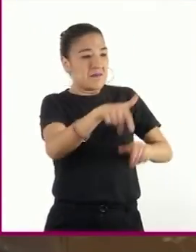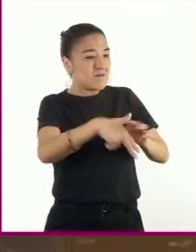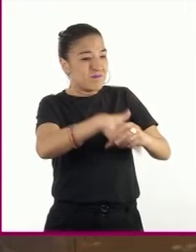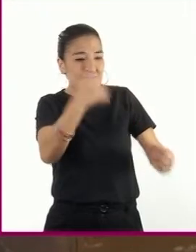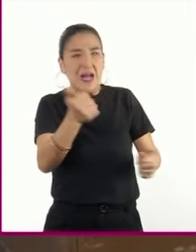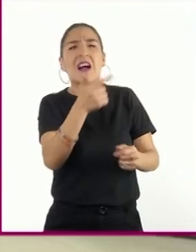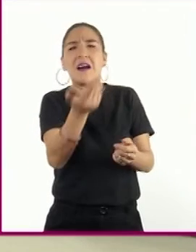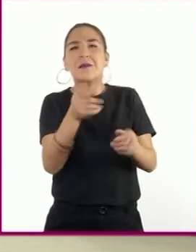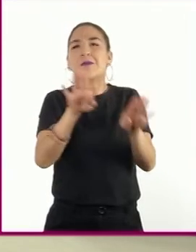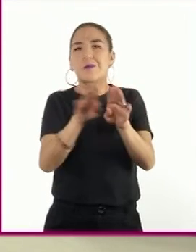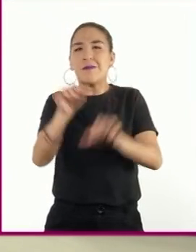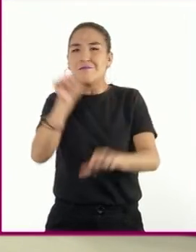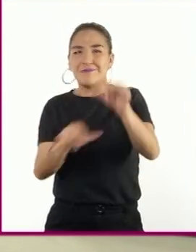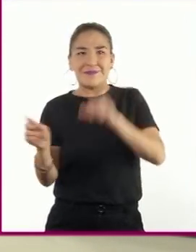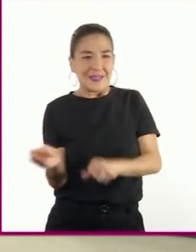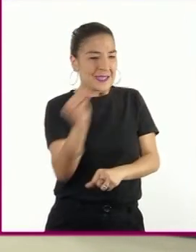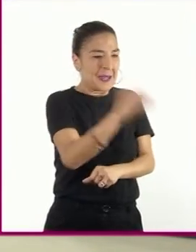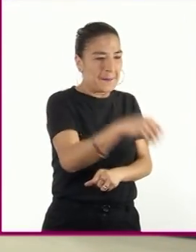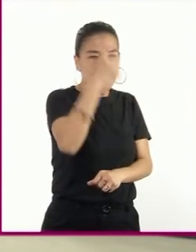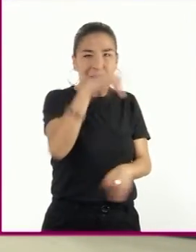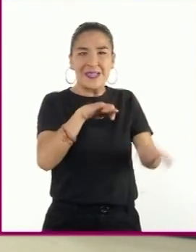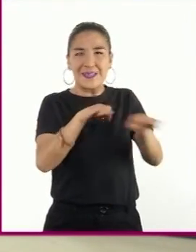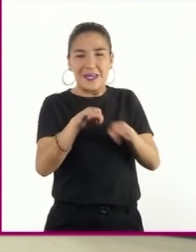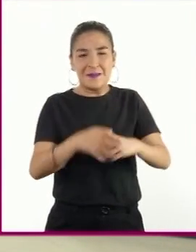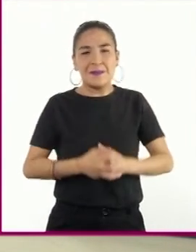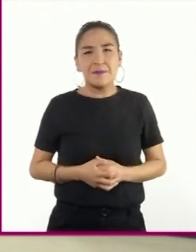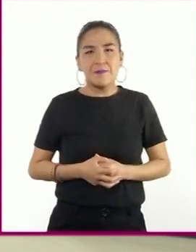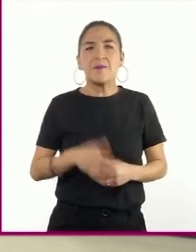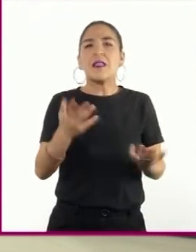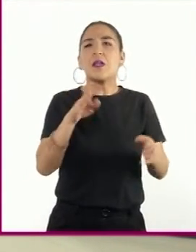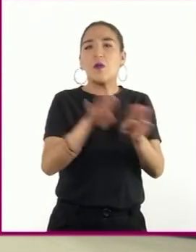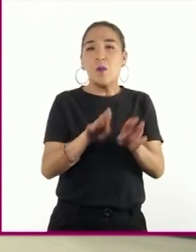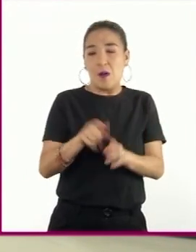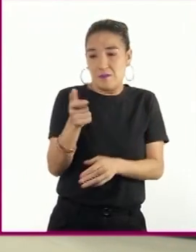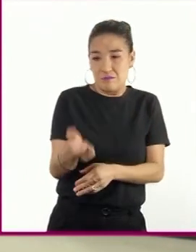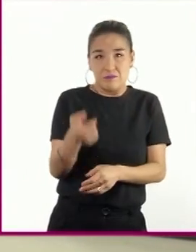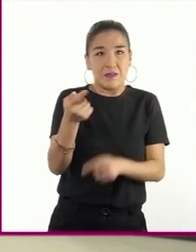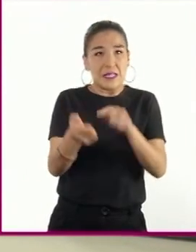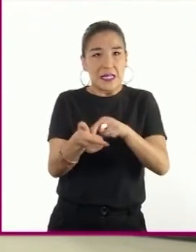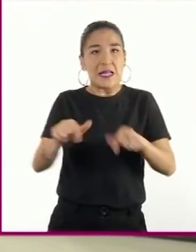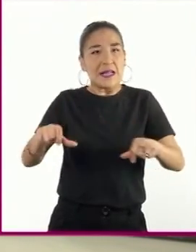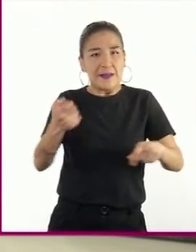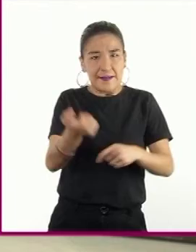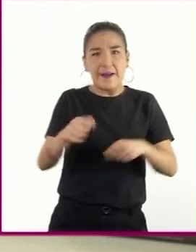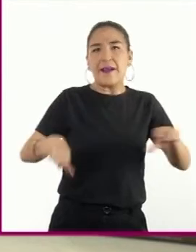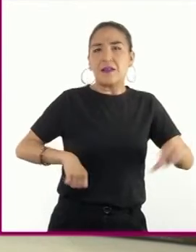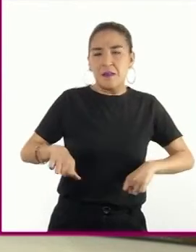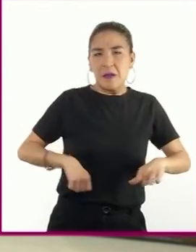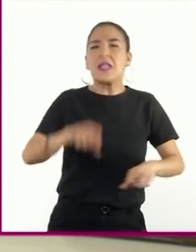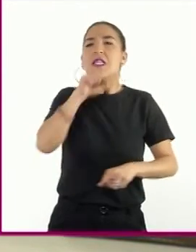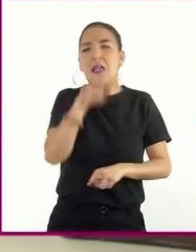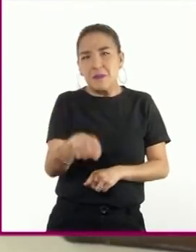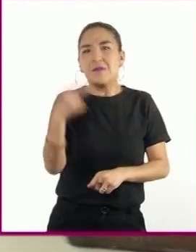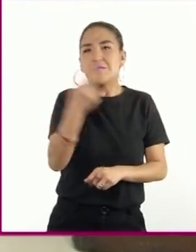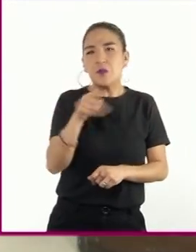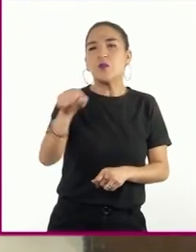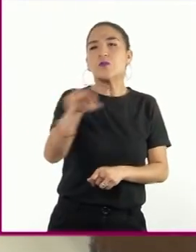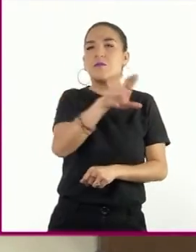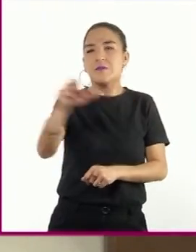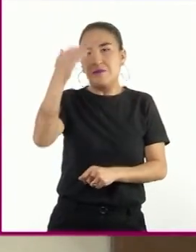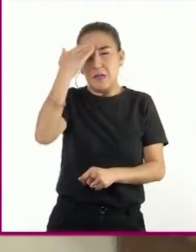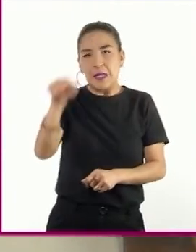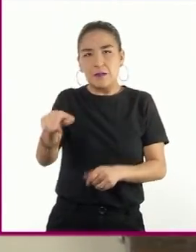a la guerra. No solo en las actividades económicas fueron requeridas, también lograron que se reconociera